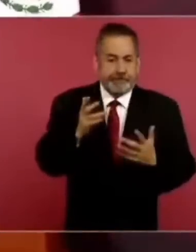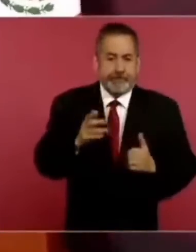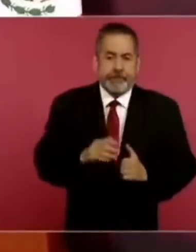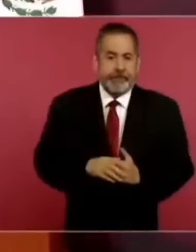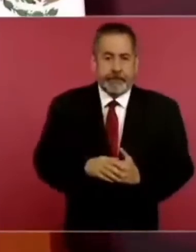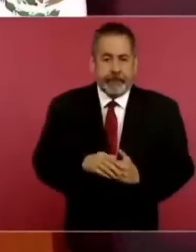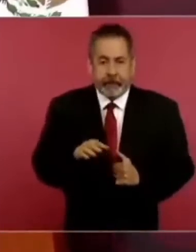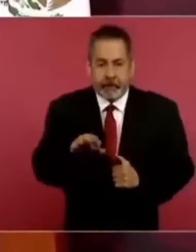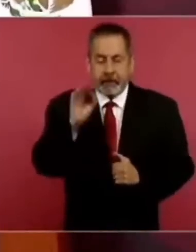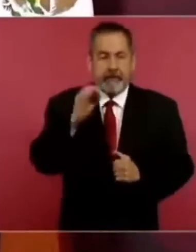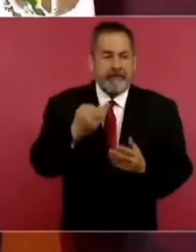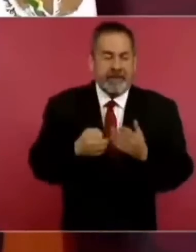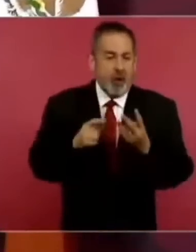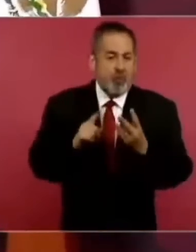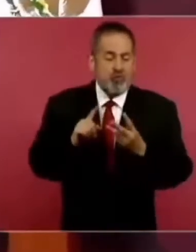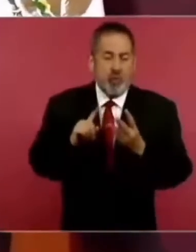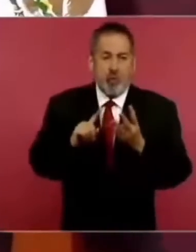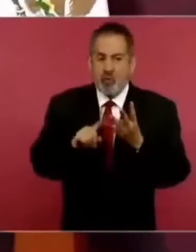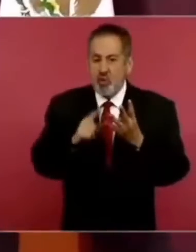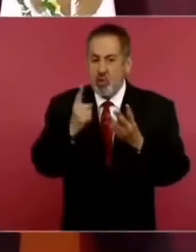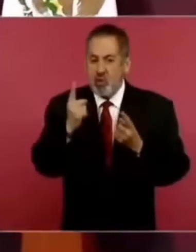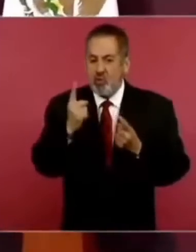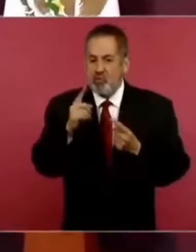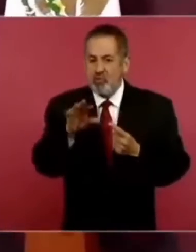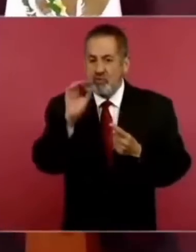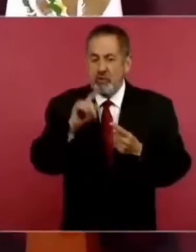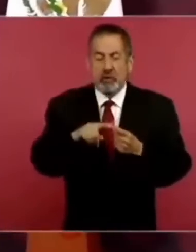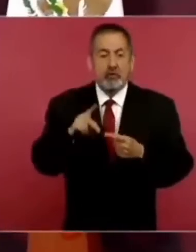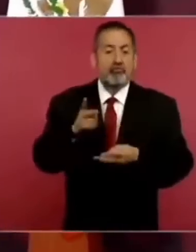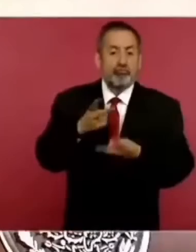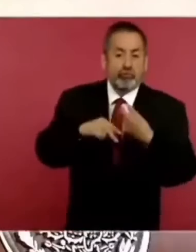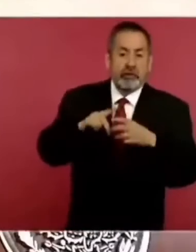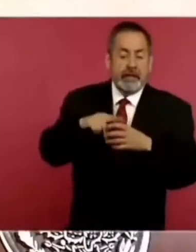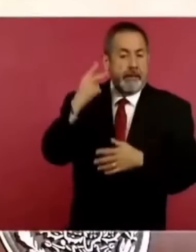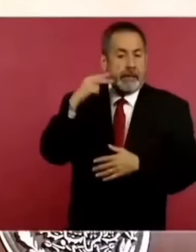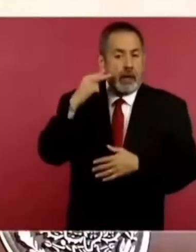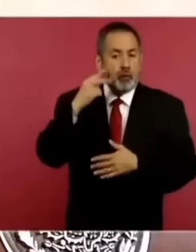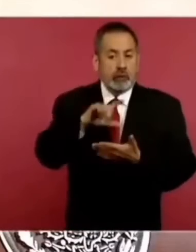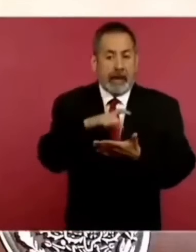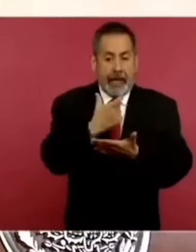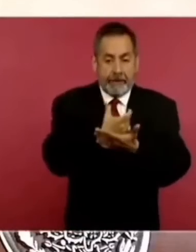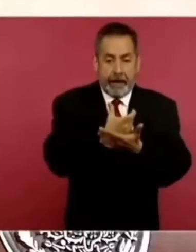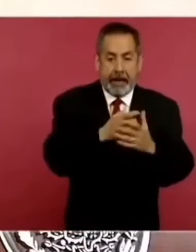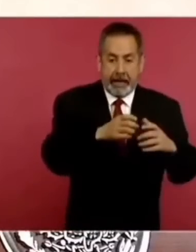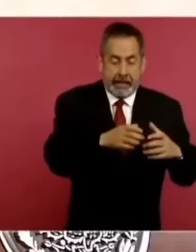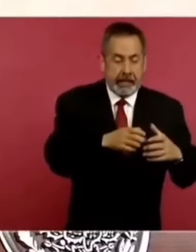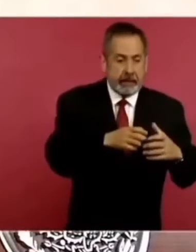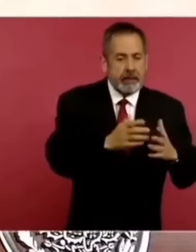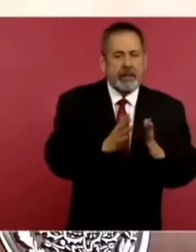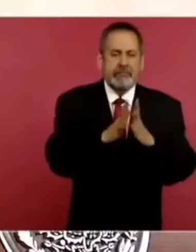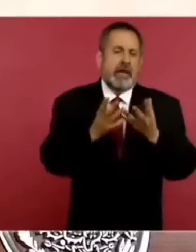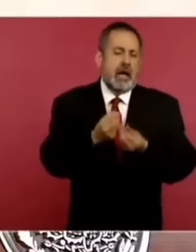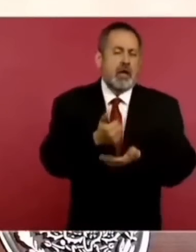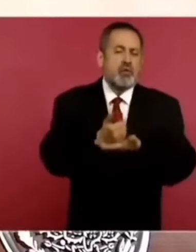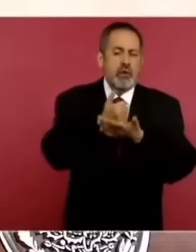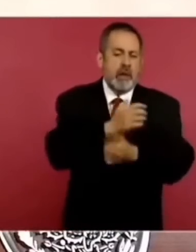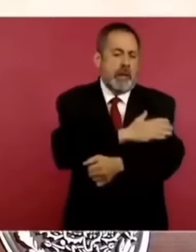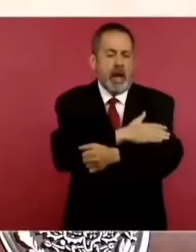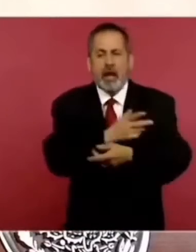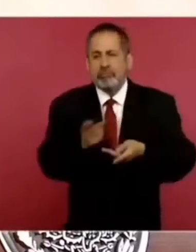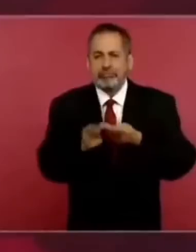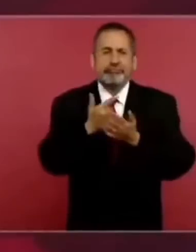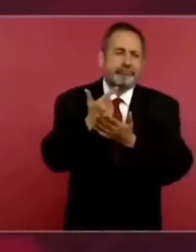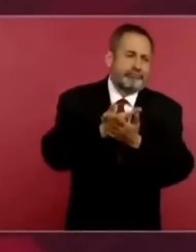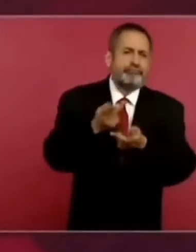encontramos a uno, eran Veracruz de Jalapa, de los que participan en la